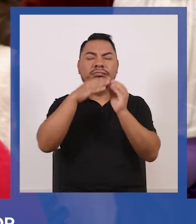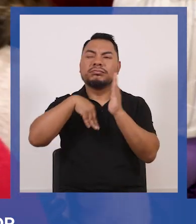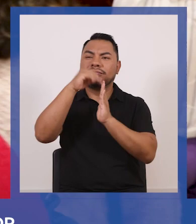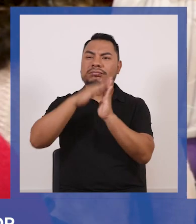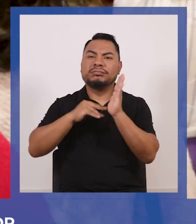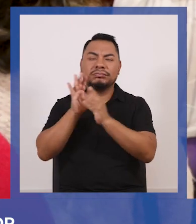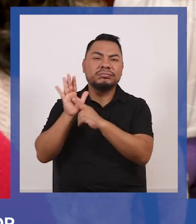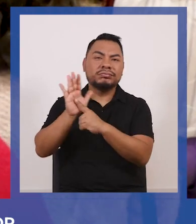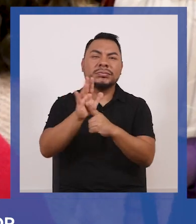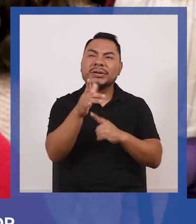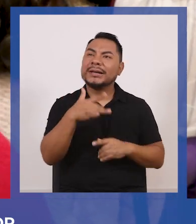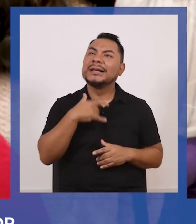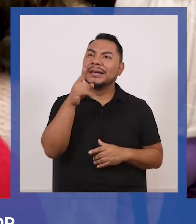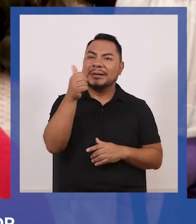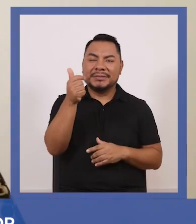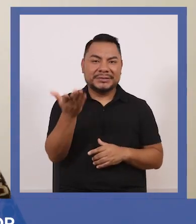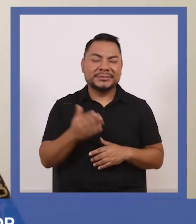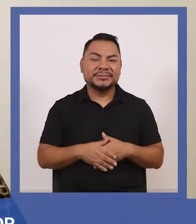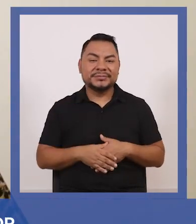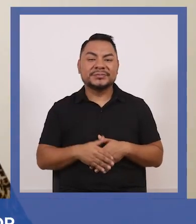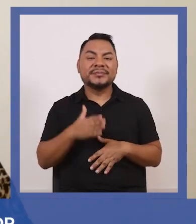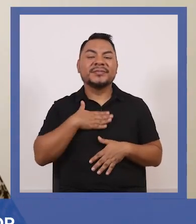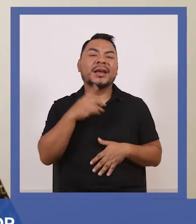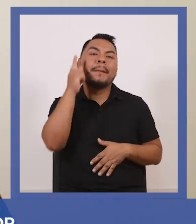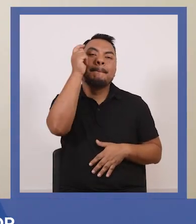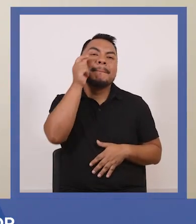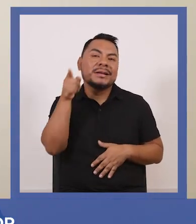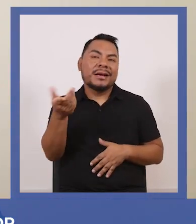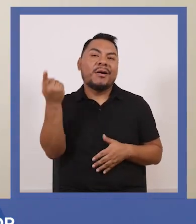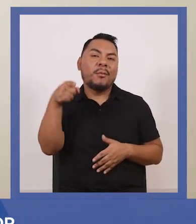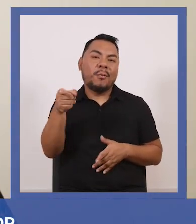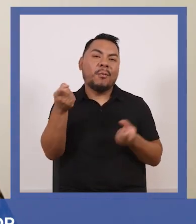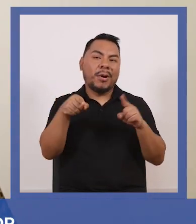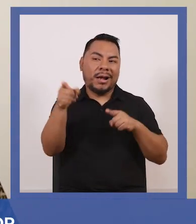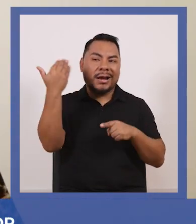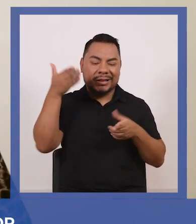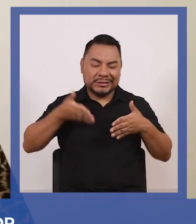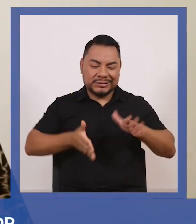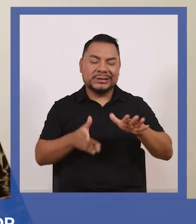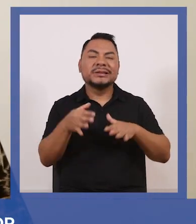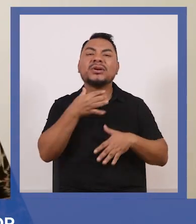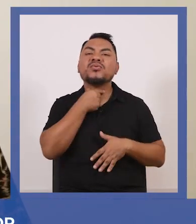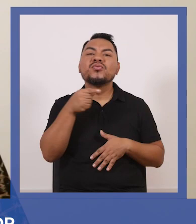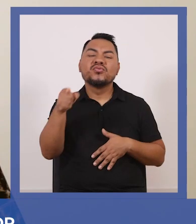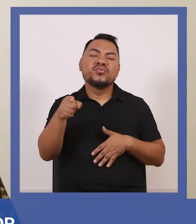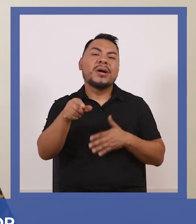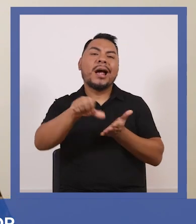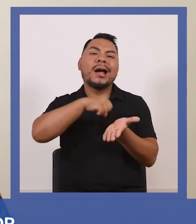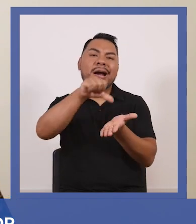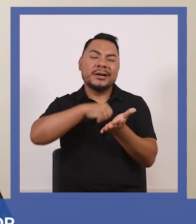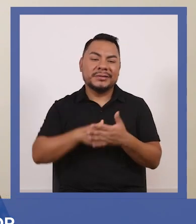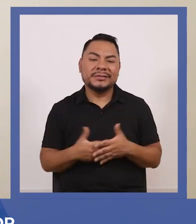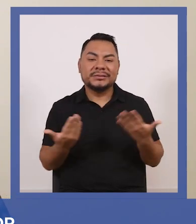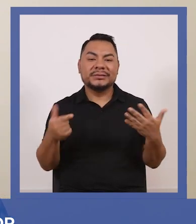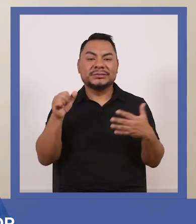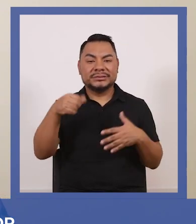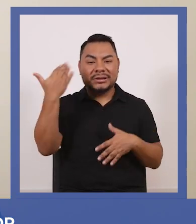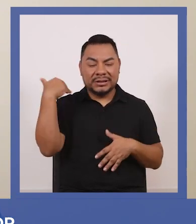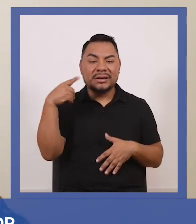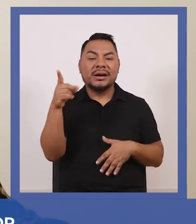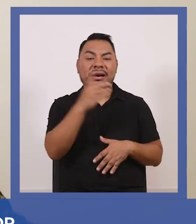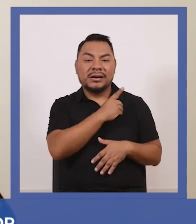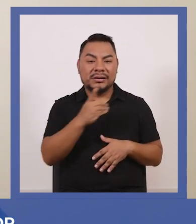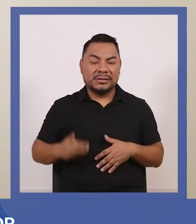que en los cuadros que tú ves es él que mi tío bueno desde que nació siempre le ha encantado el arte bueno ha sido varias veces director de la